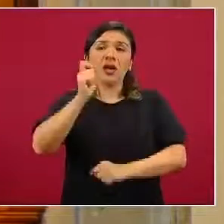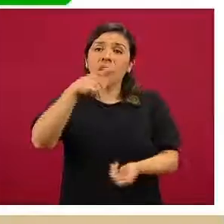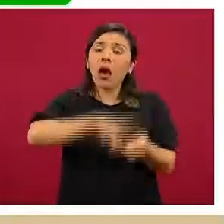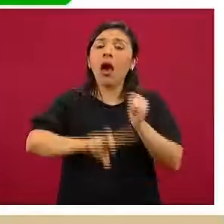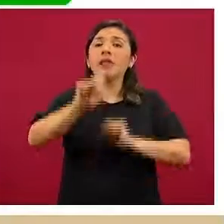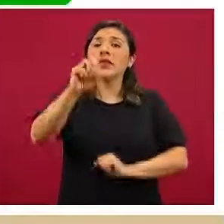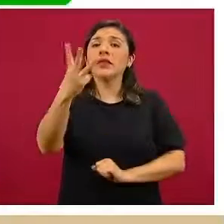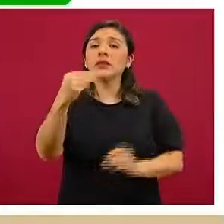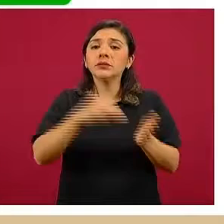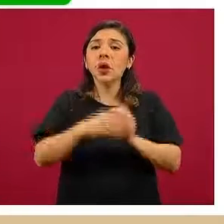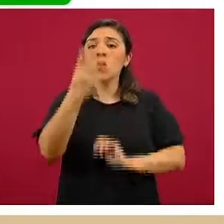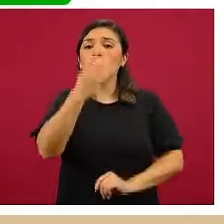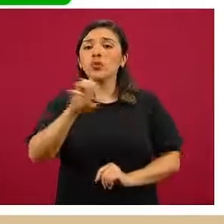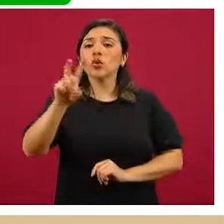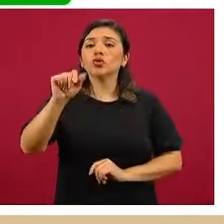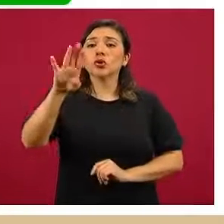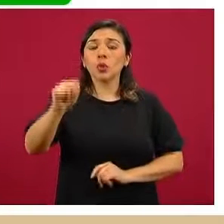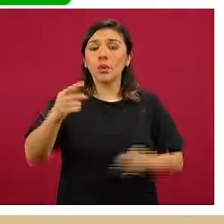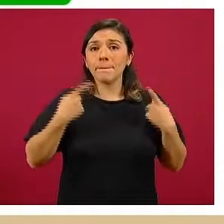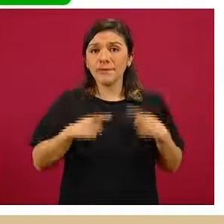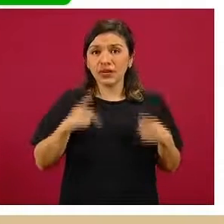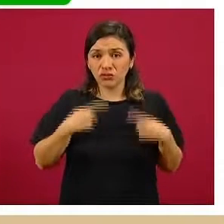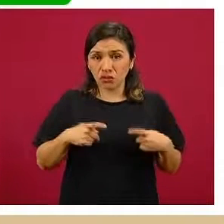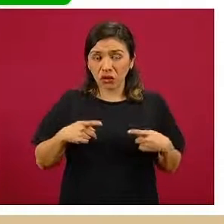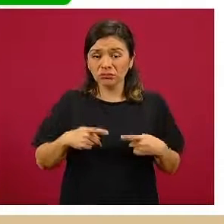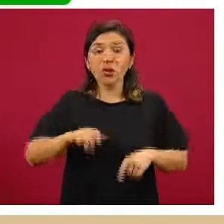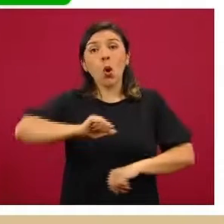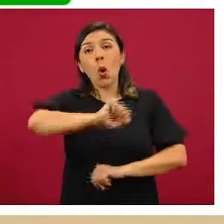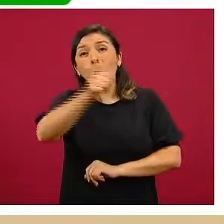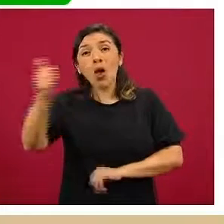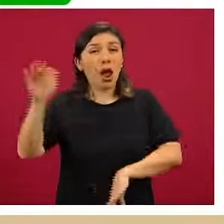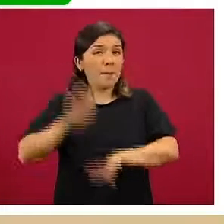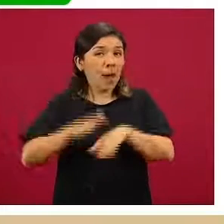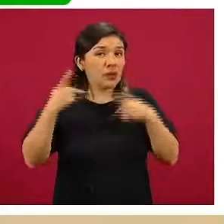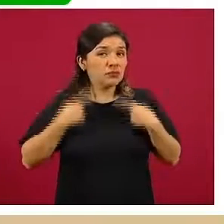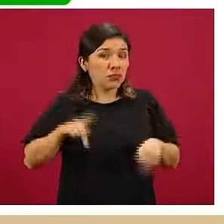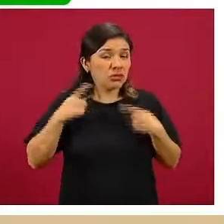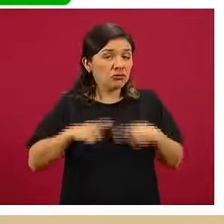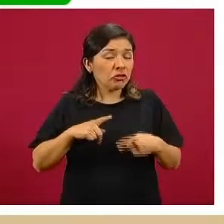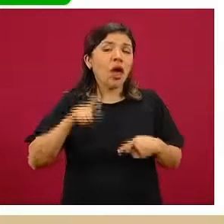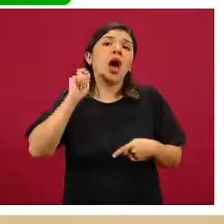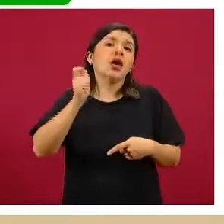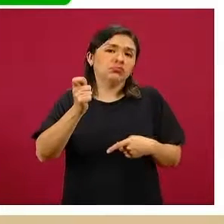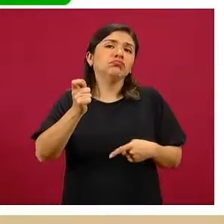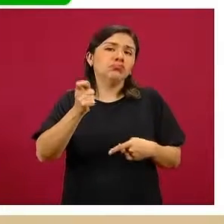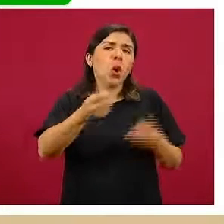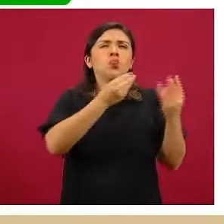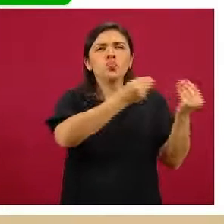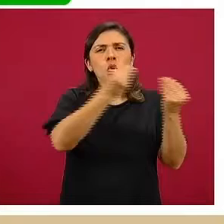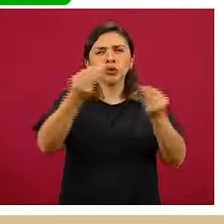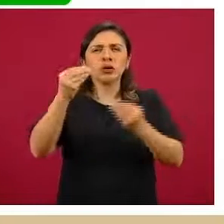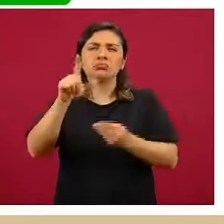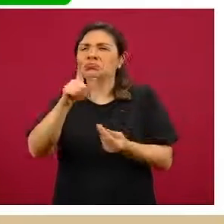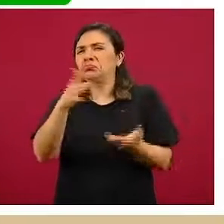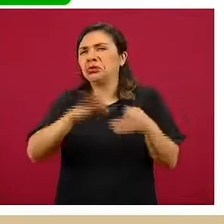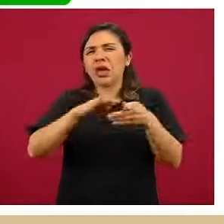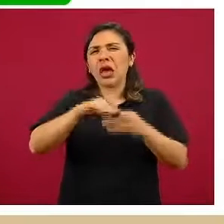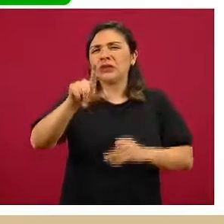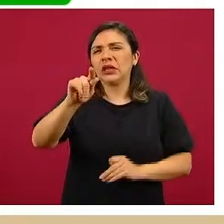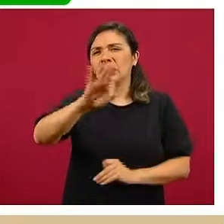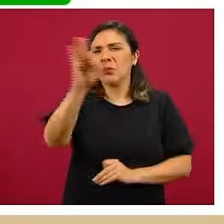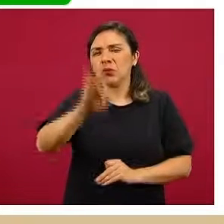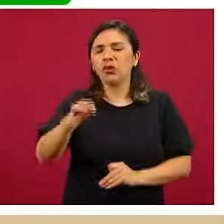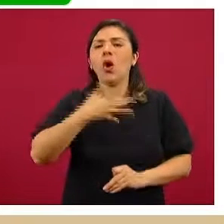489. El resto de personas, están muchas de ellas, más del 70 por ciento,